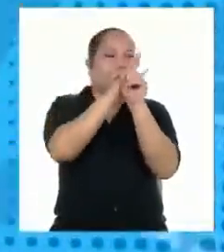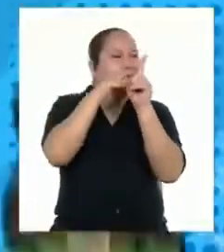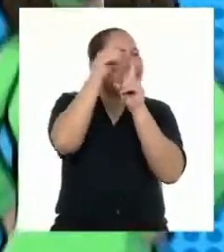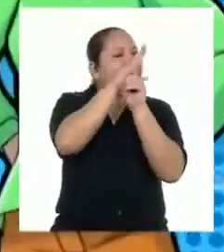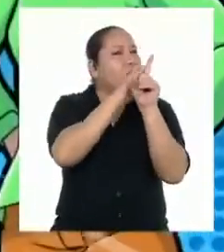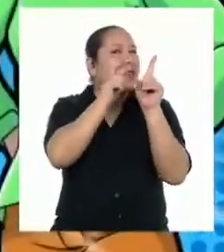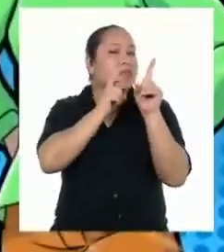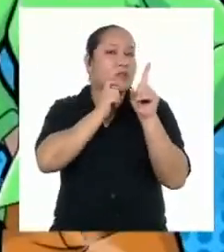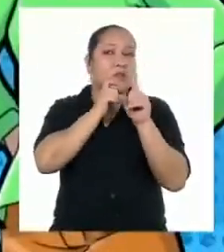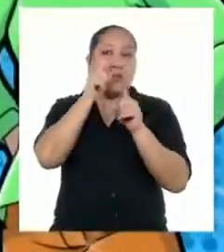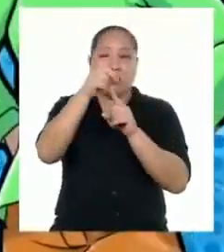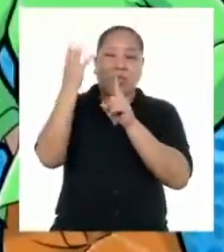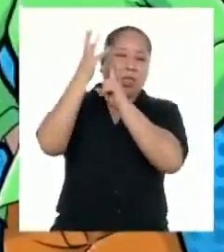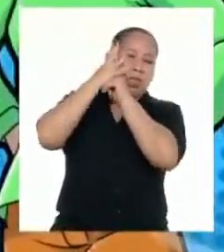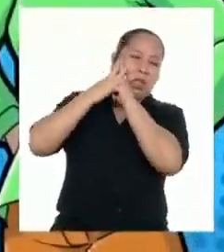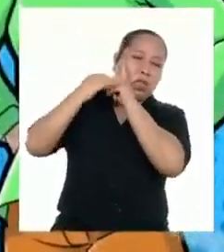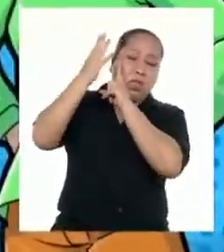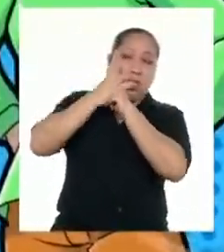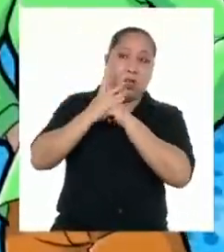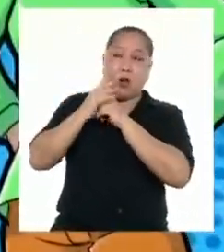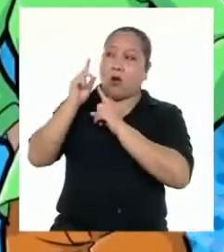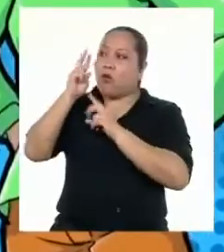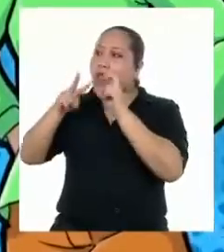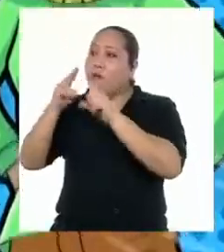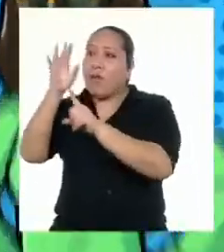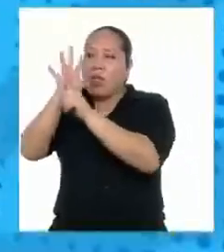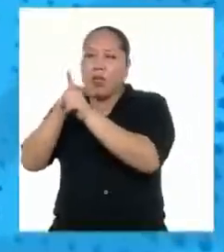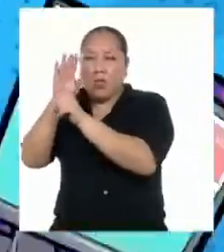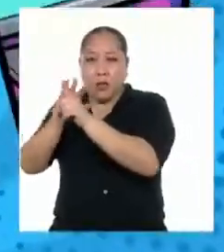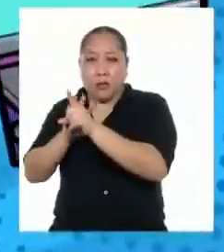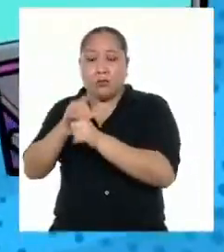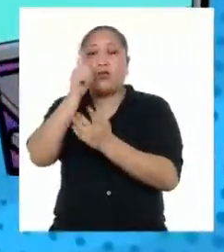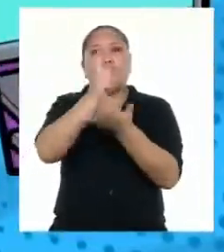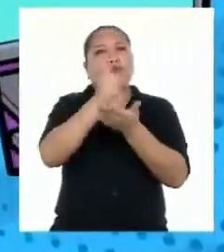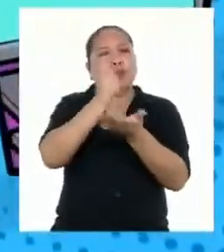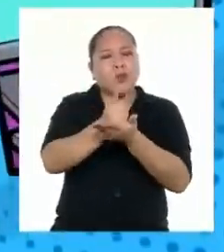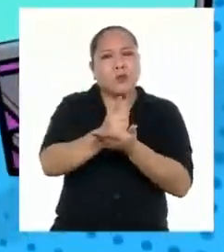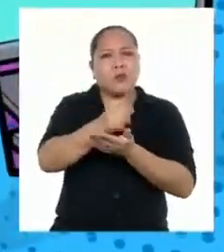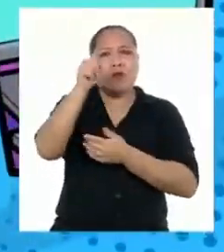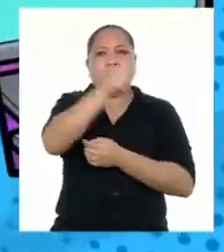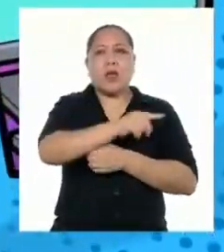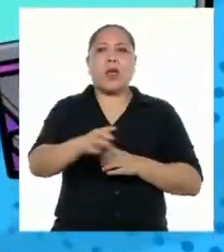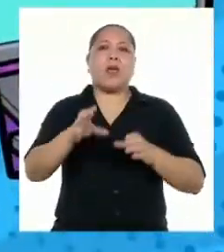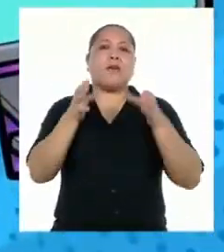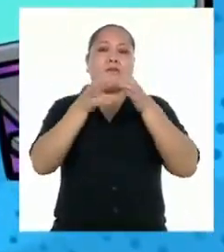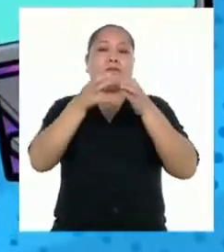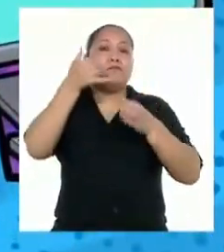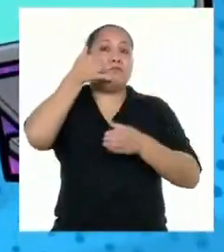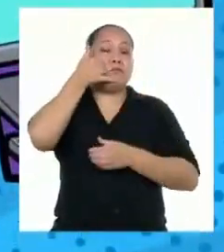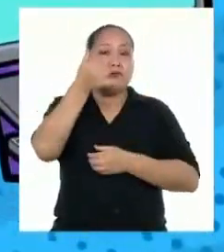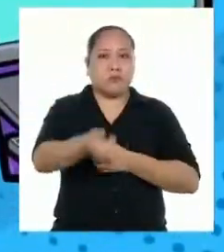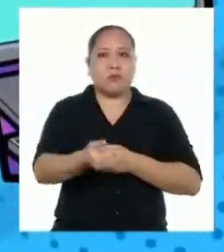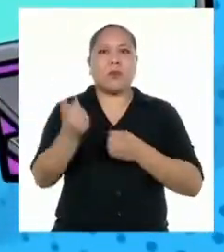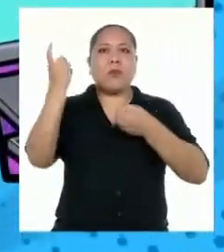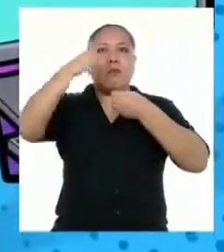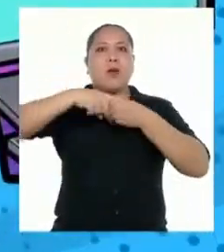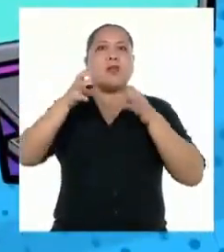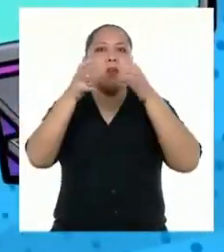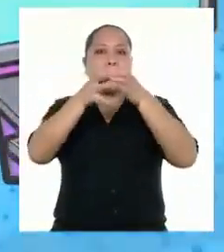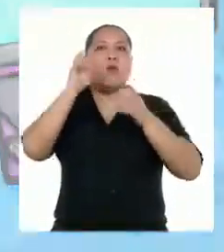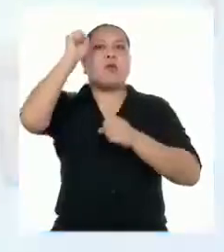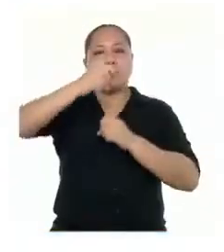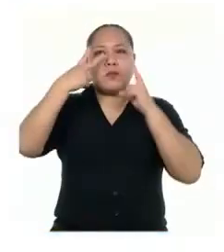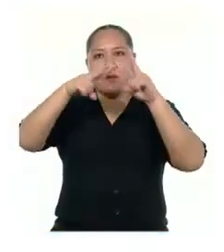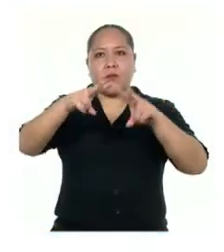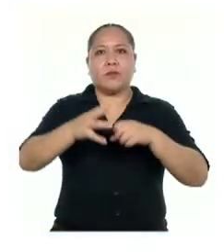Si eres víctima o testigo de violencia escolar, reporta de forma confidencial en nuestros canales de atención y sé parte de la Brigada Sí